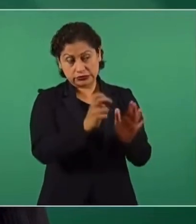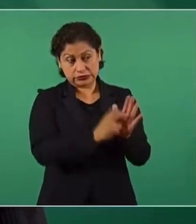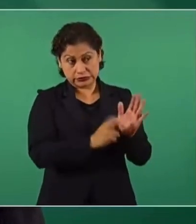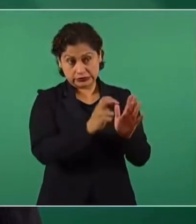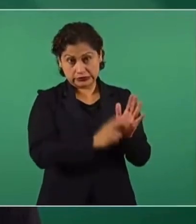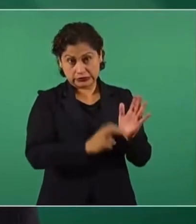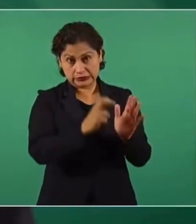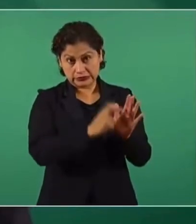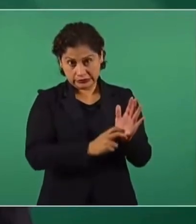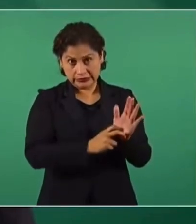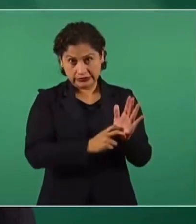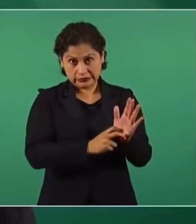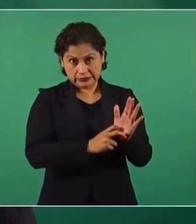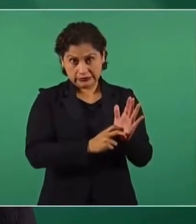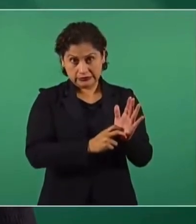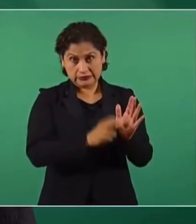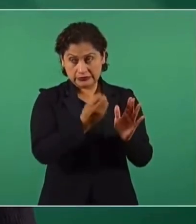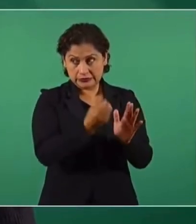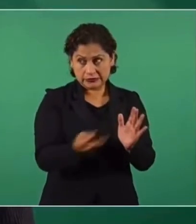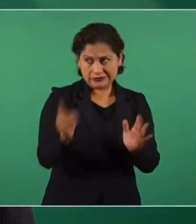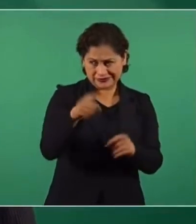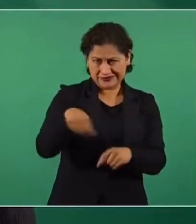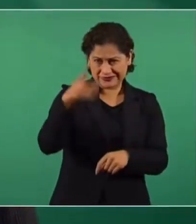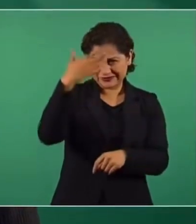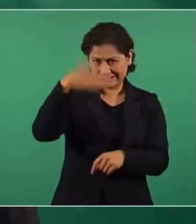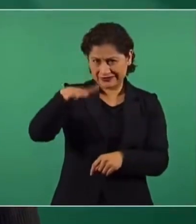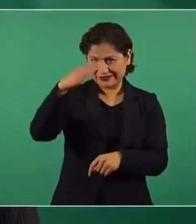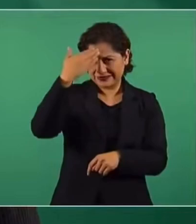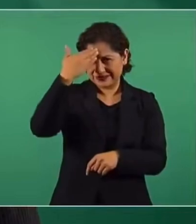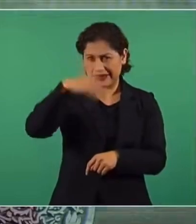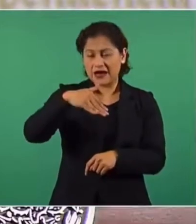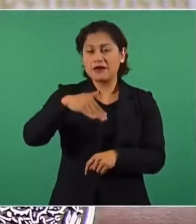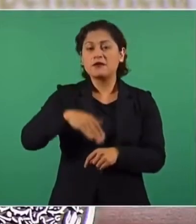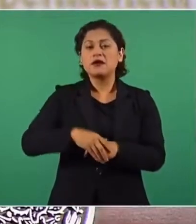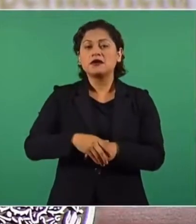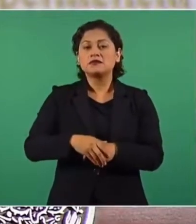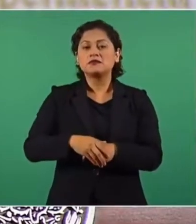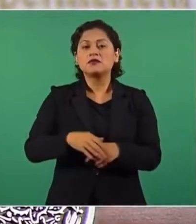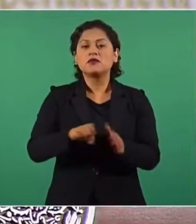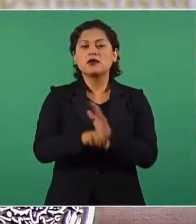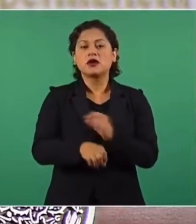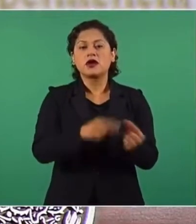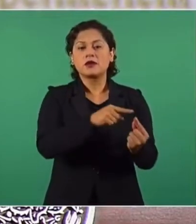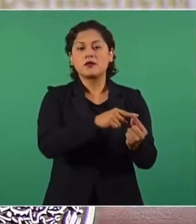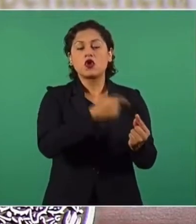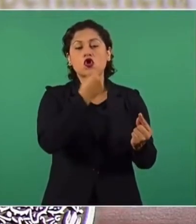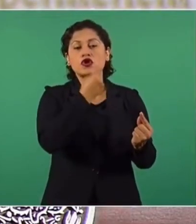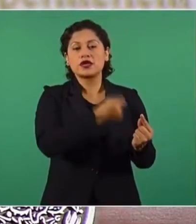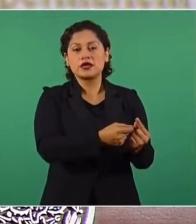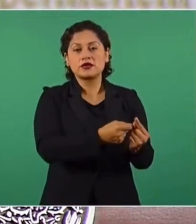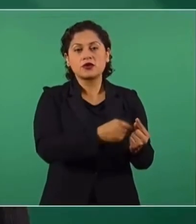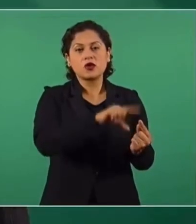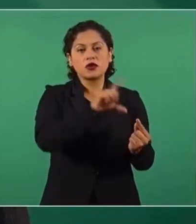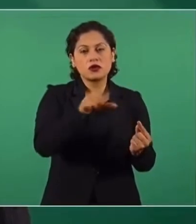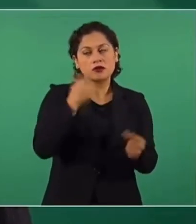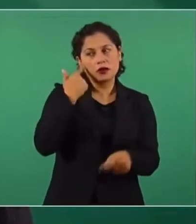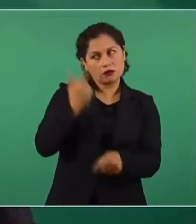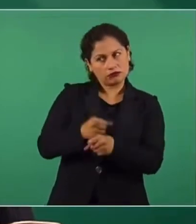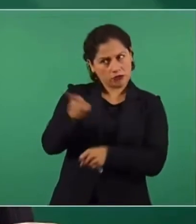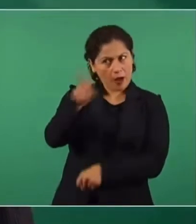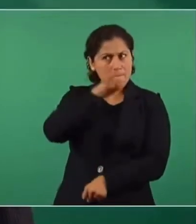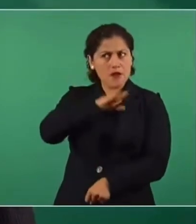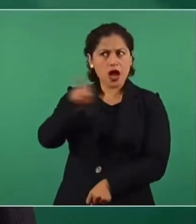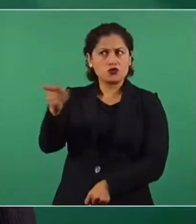visto y los que nos están viendo lo están visto. El primero que nos señala nuestro error es el niño y cuando vamos en la calle y tiramos un papel, el niño nos dice,